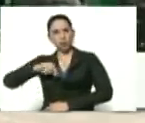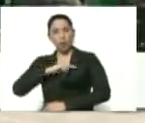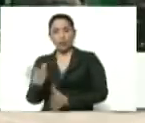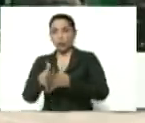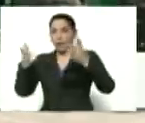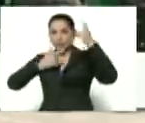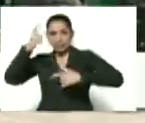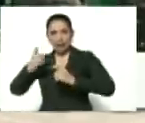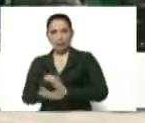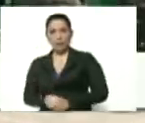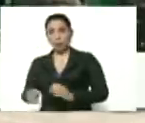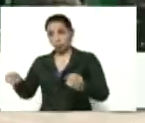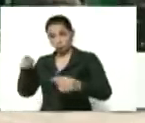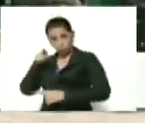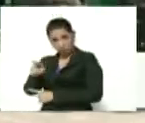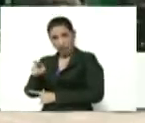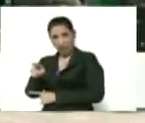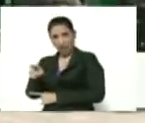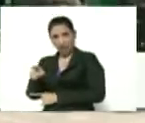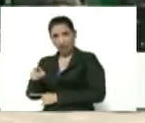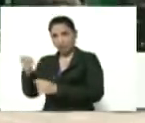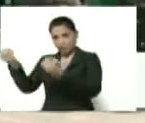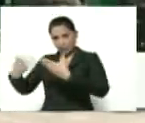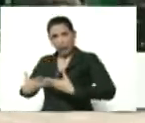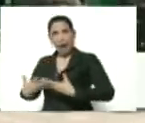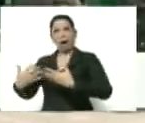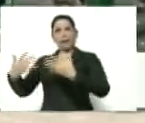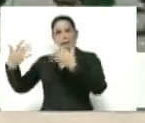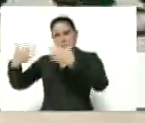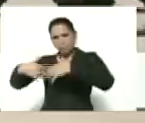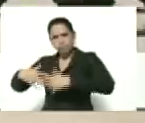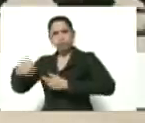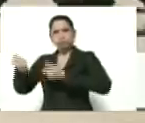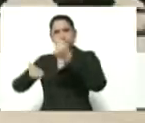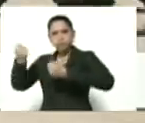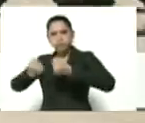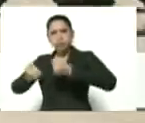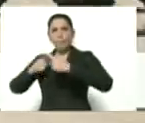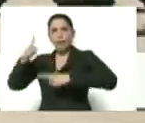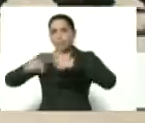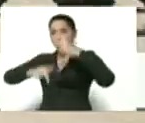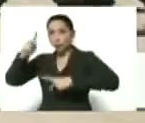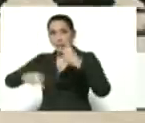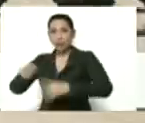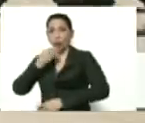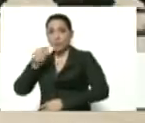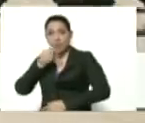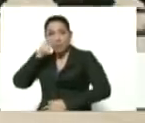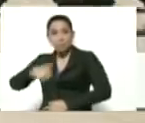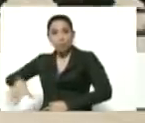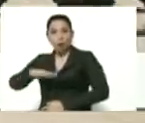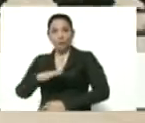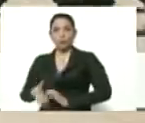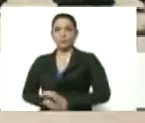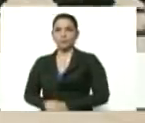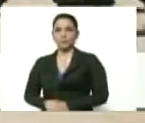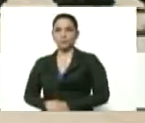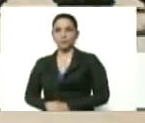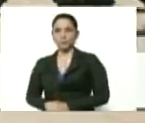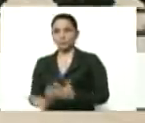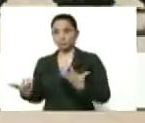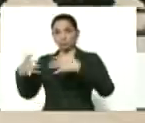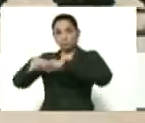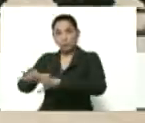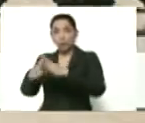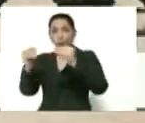Chávez. Usted trae tractores para producir alimentos para el pueblo. La inclusión de todos los